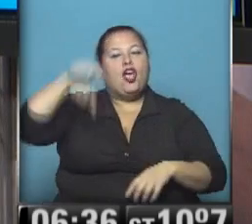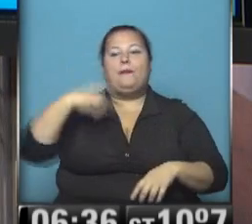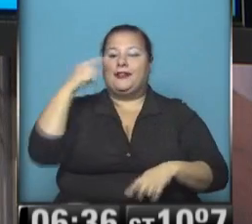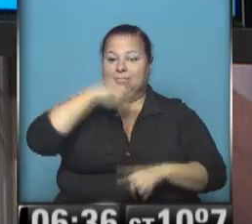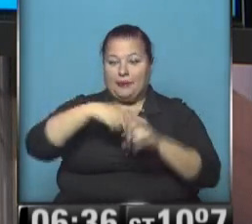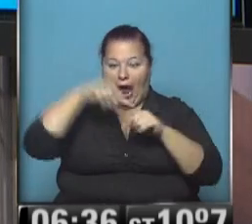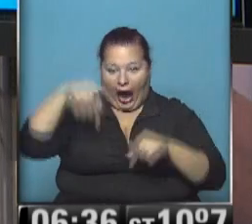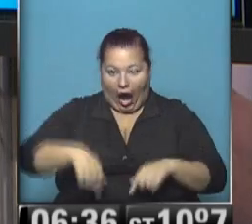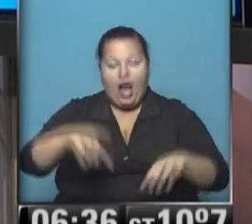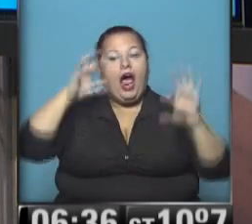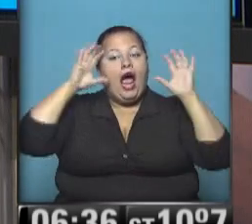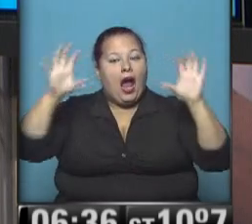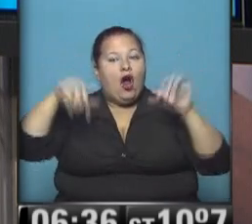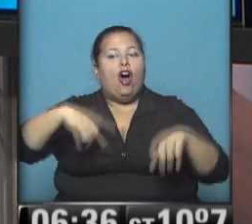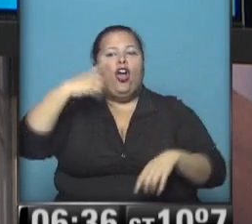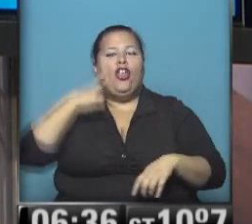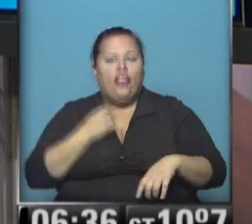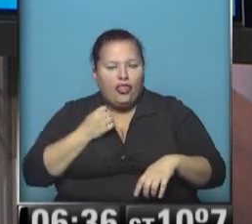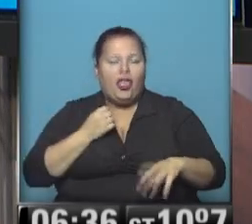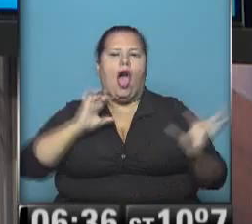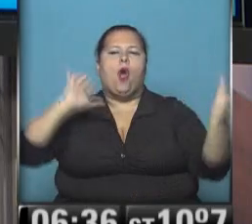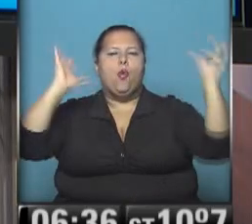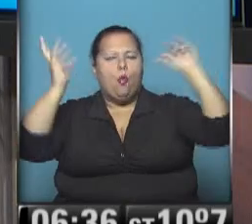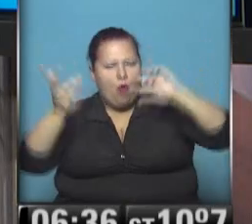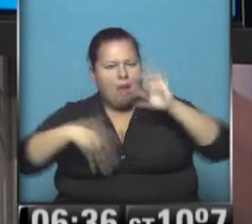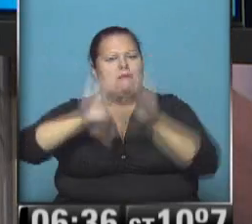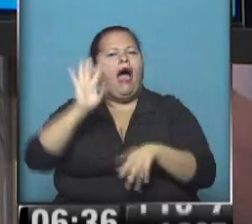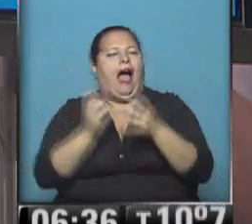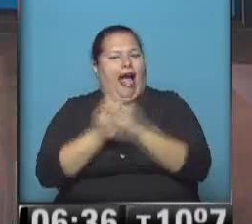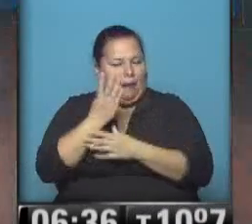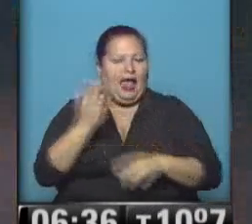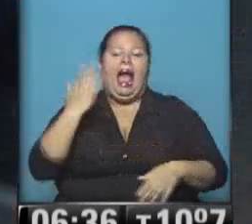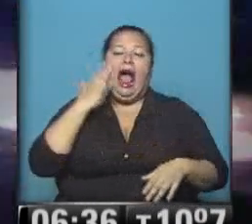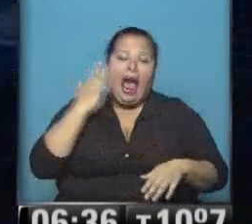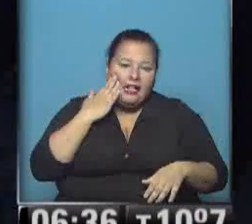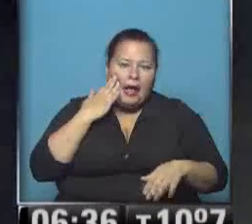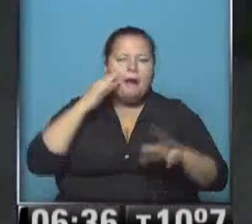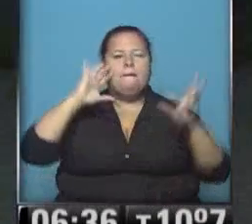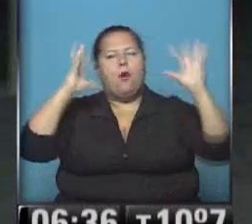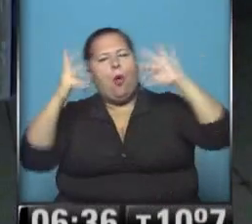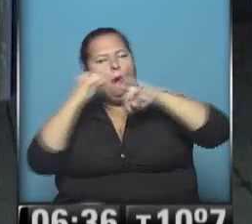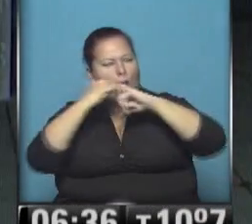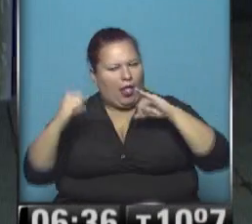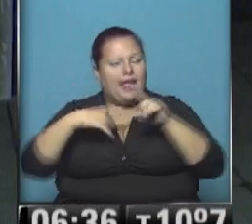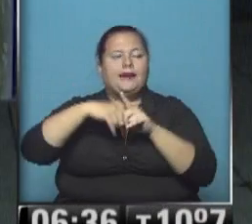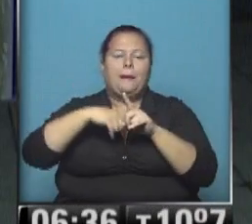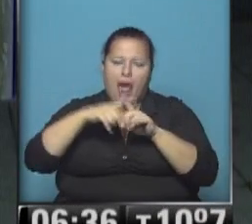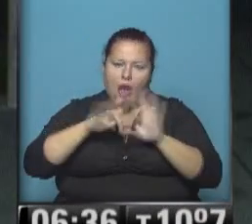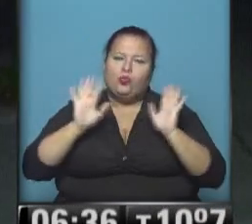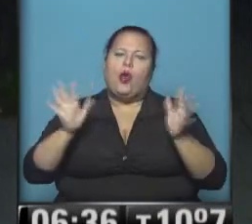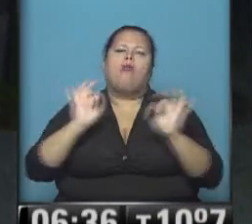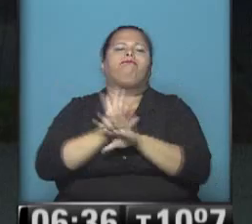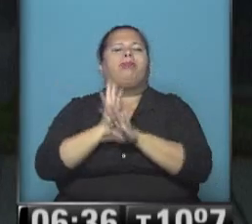la temperatura actual recuerden que tendremos una jornada con mucha nubosidad especialmente en la mañana por la tarde cielo apenas algo nublado con temperaturas realmente